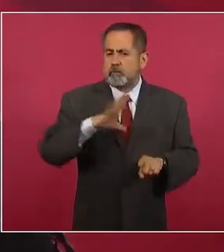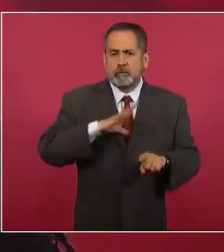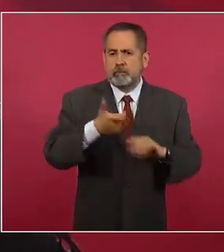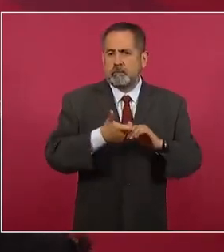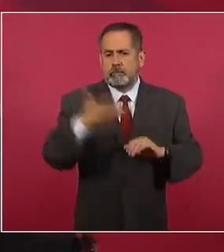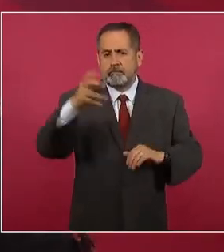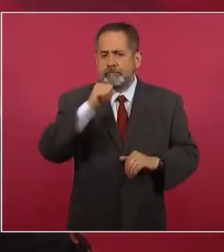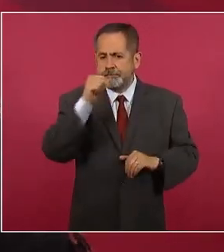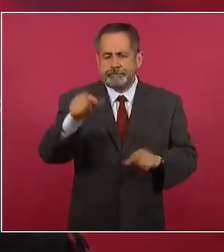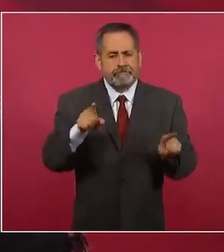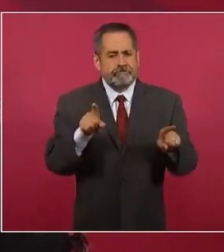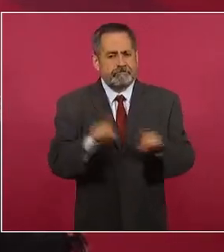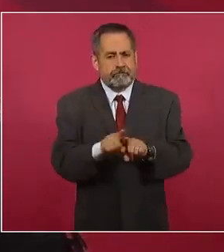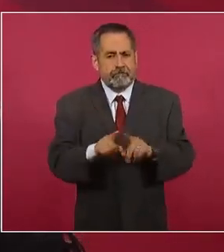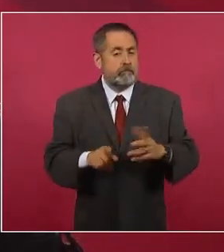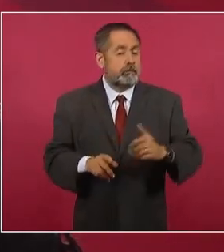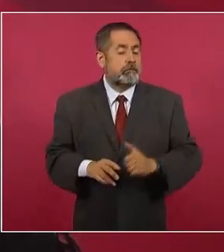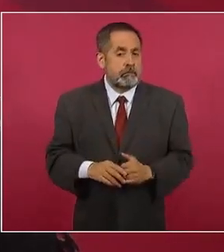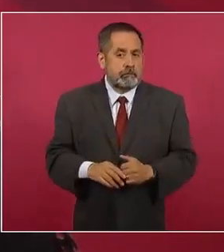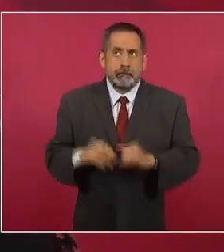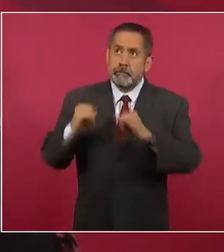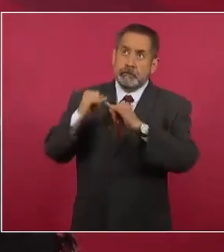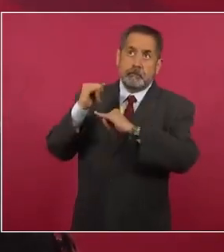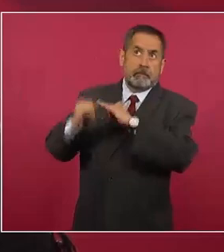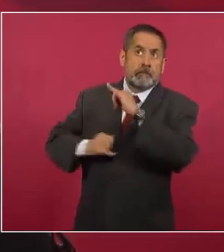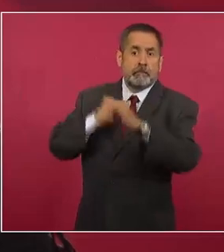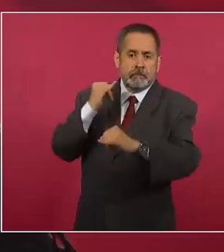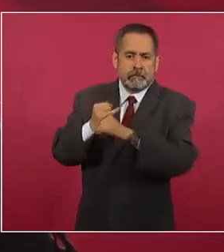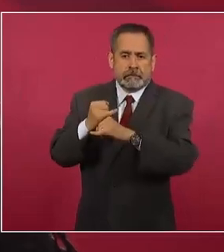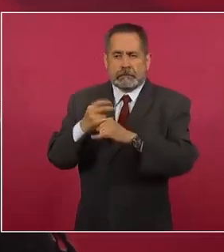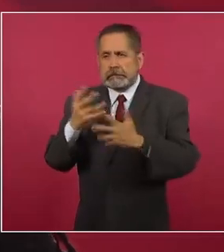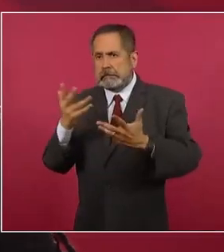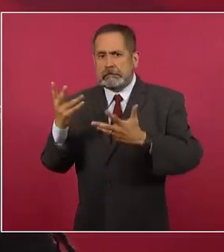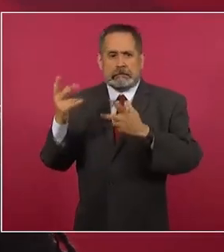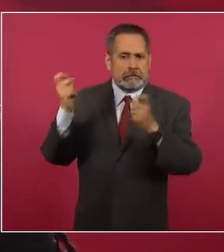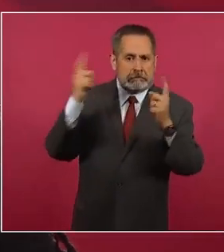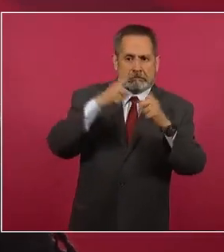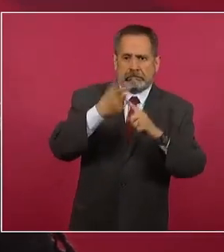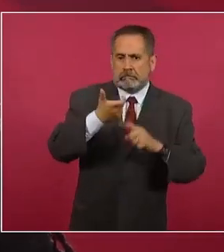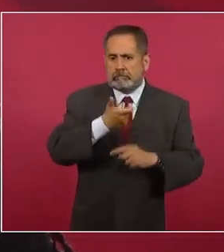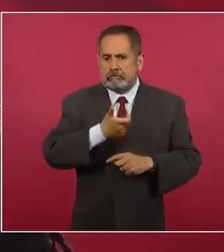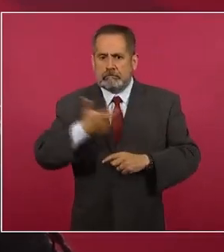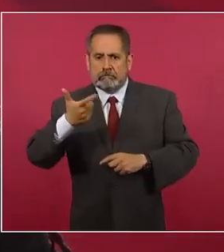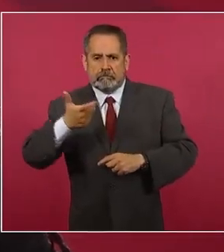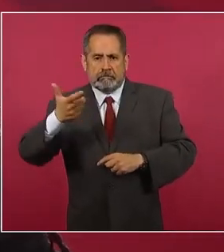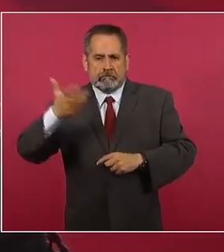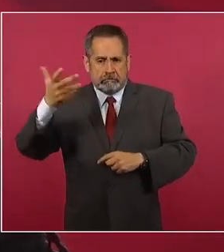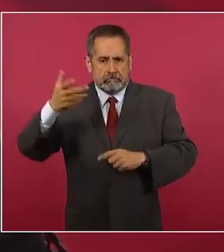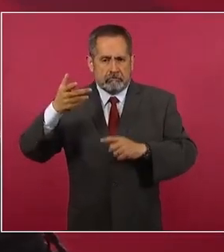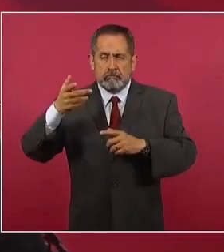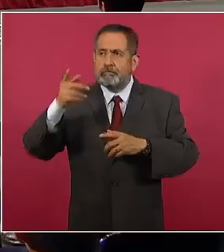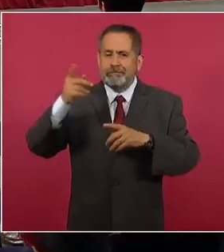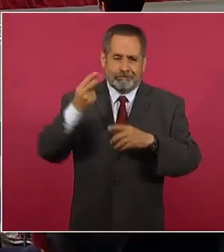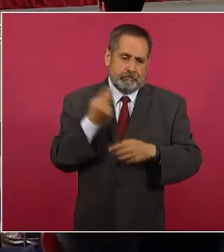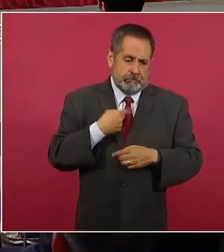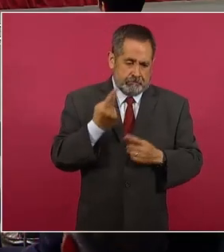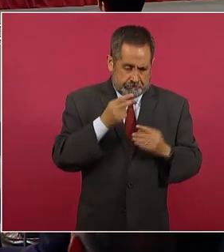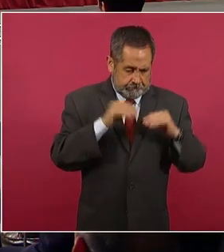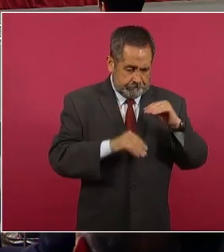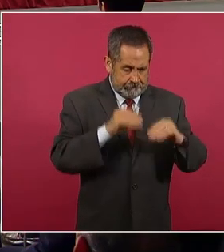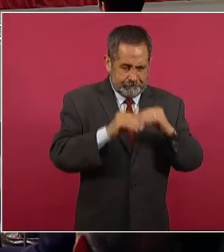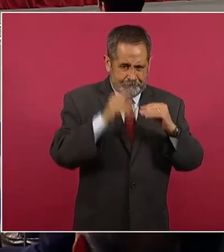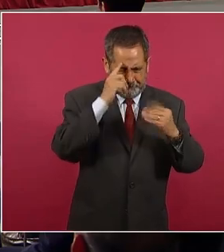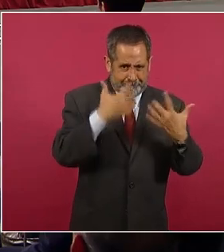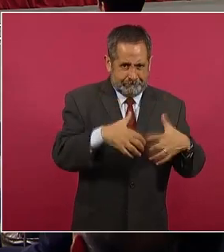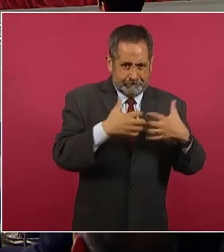Esto, a pesar de que la situación internacional ha empujado al alza del precio de muchos insumos que nuestra empresa utiliza para